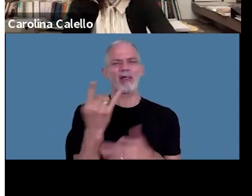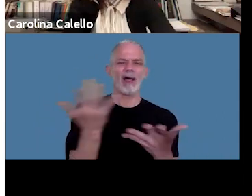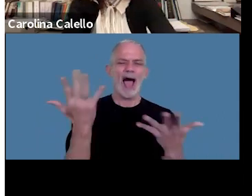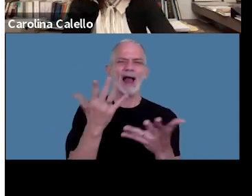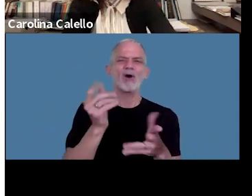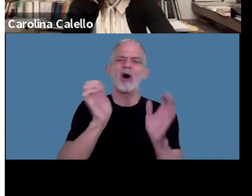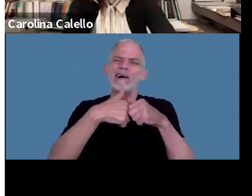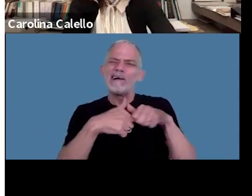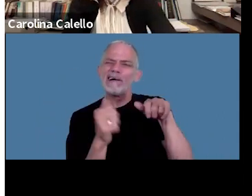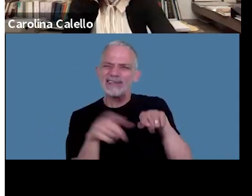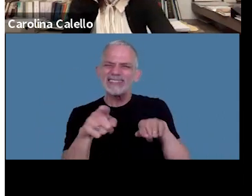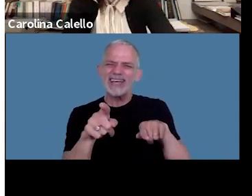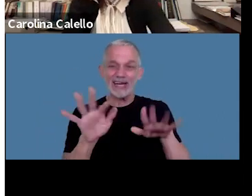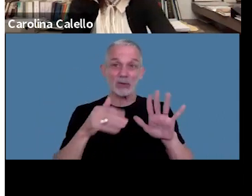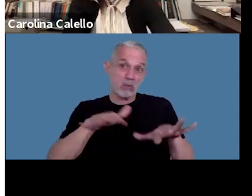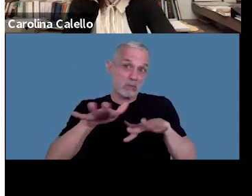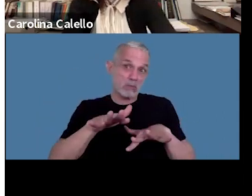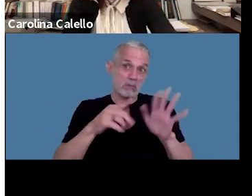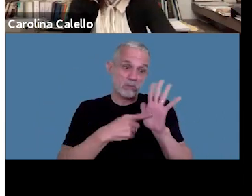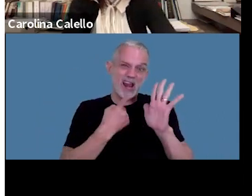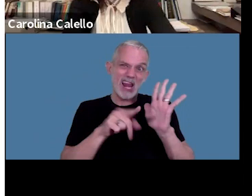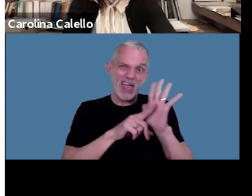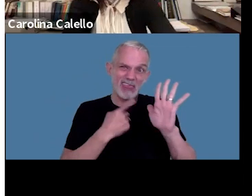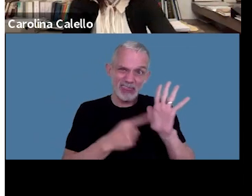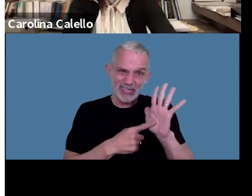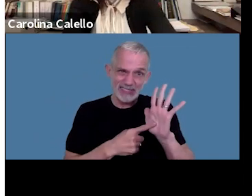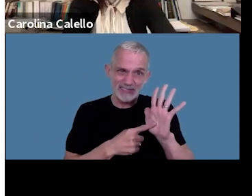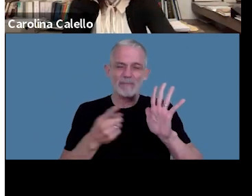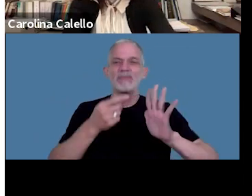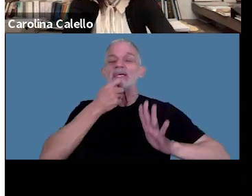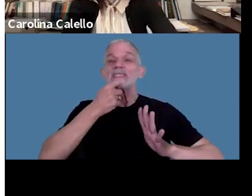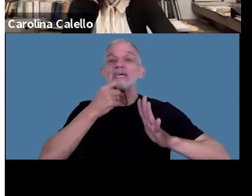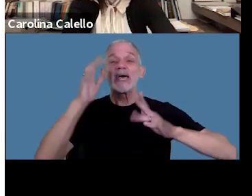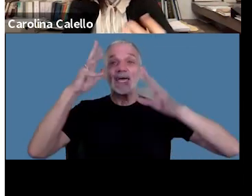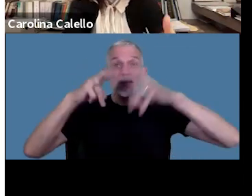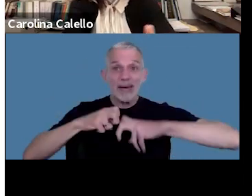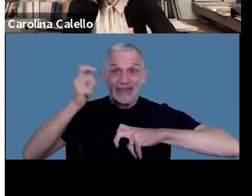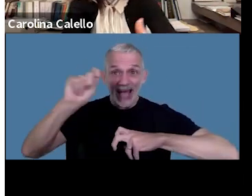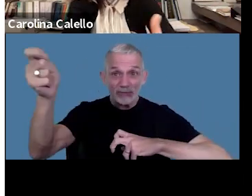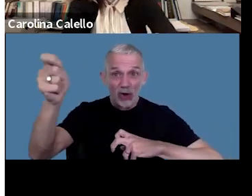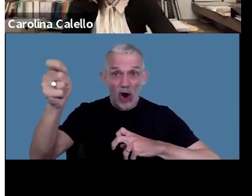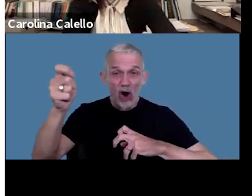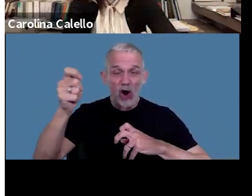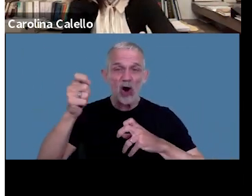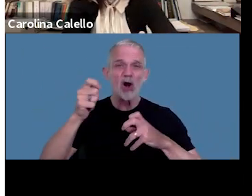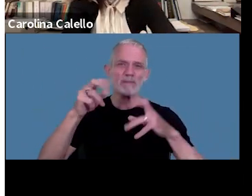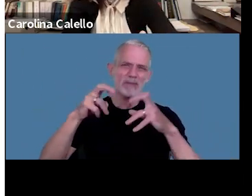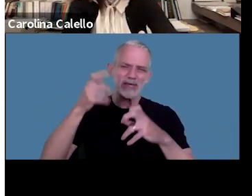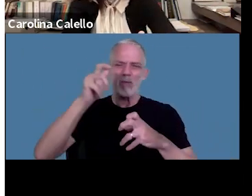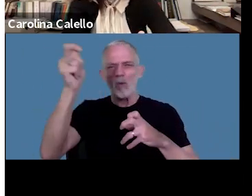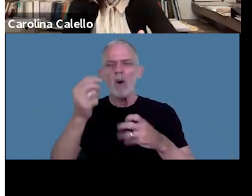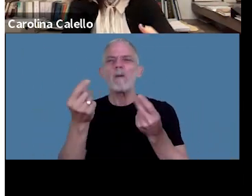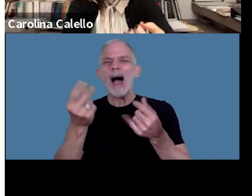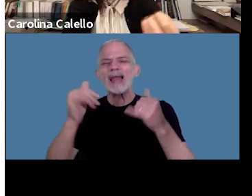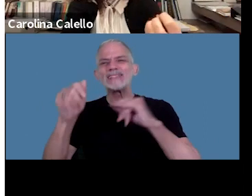ocultaciones maliciosas lo que está claro que a efectos de la causa tiene a efectos de la causa y de la validez del